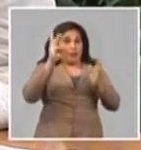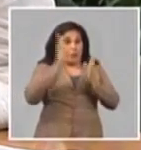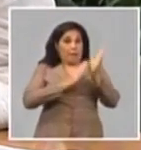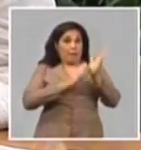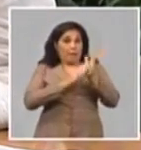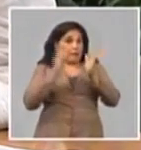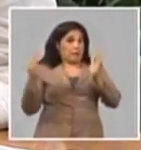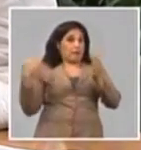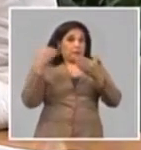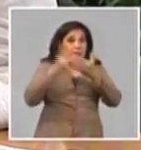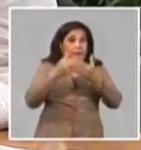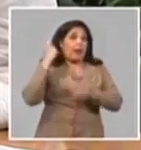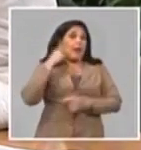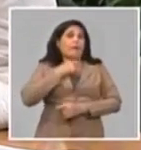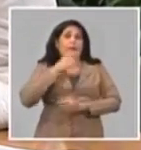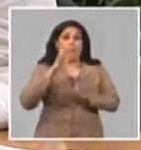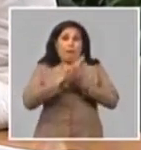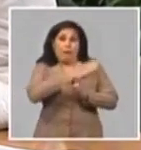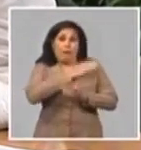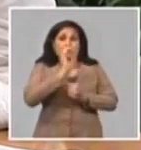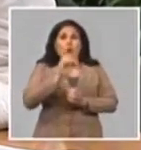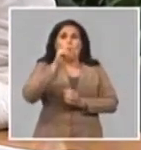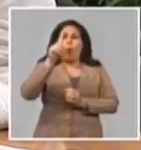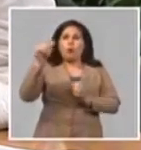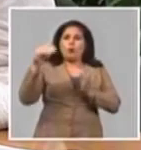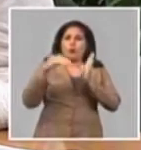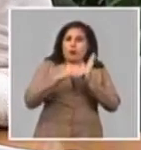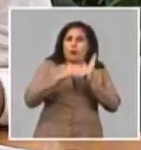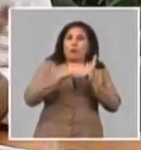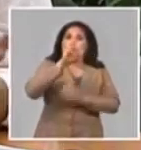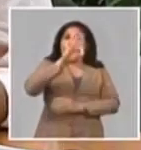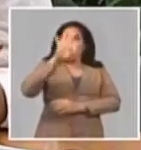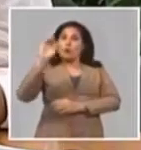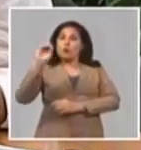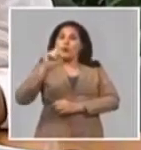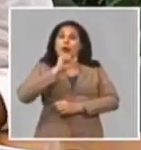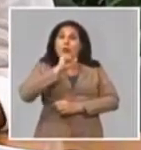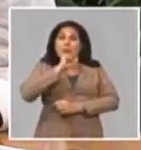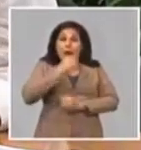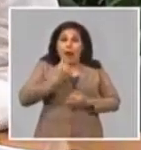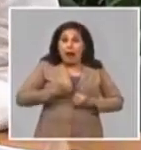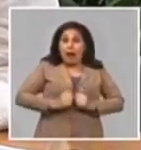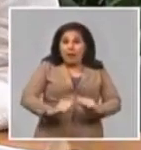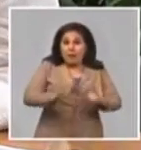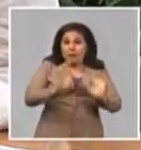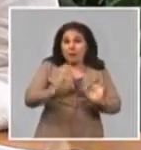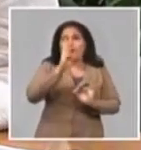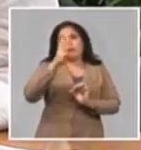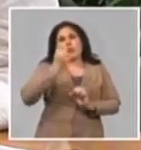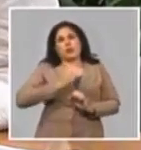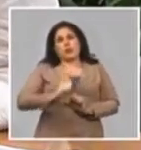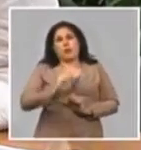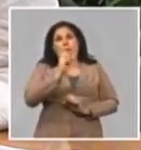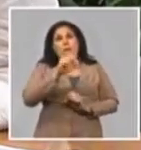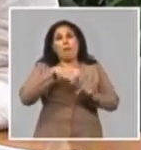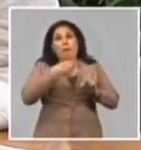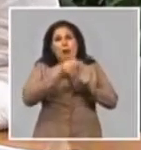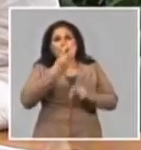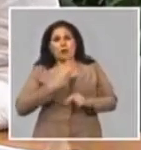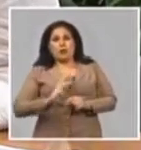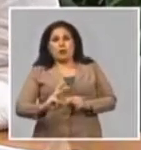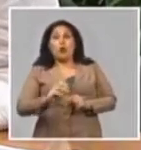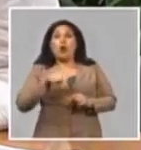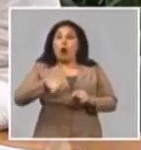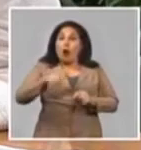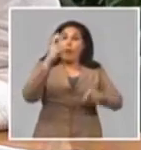identificar 11.805 madres en todo el país. Esos números no son conclusivos, esto